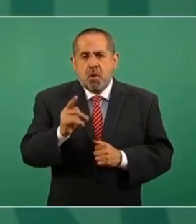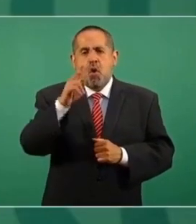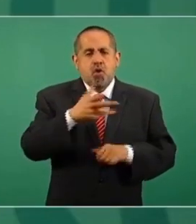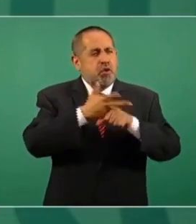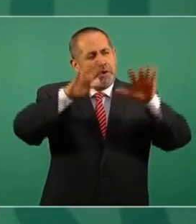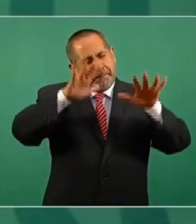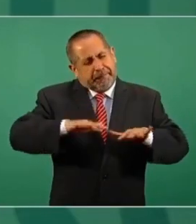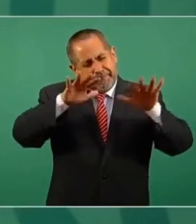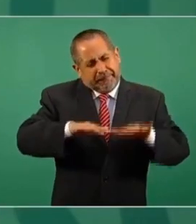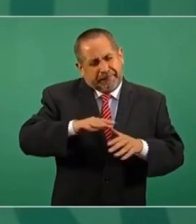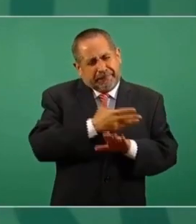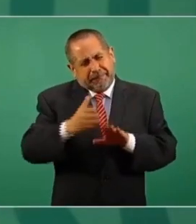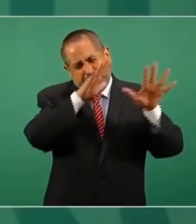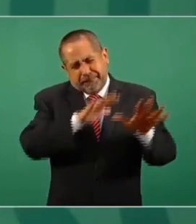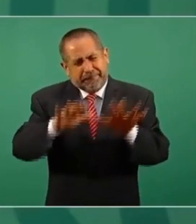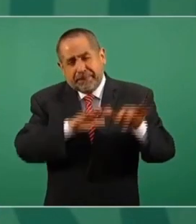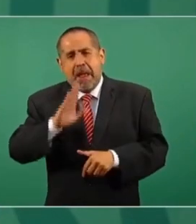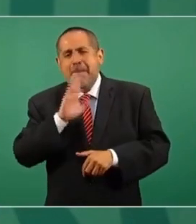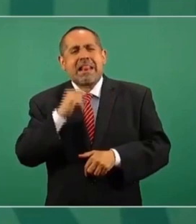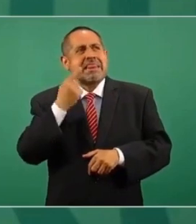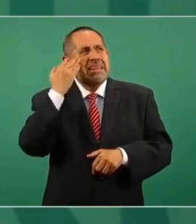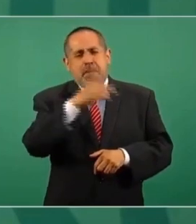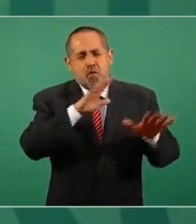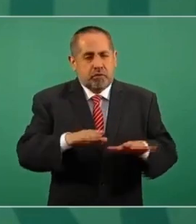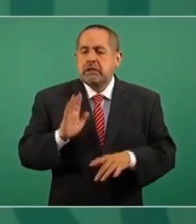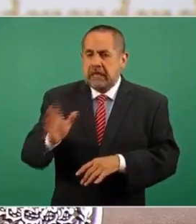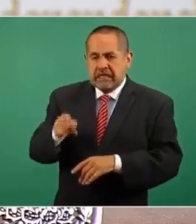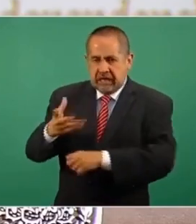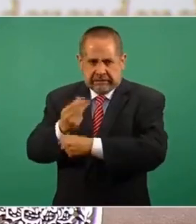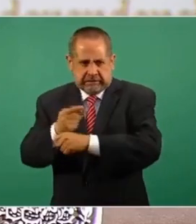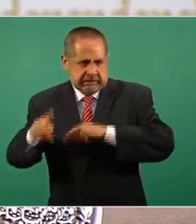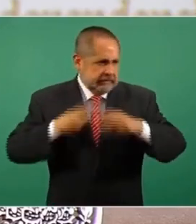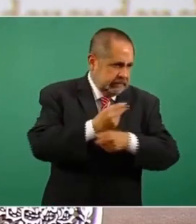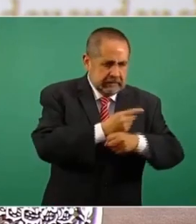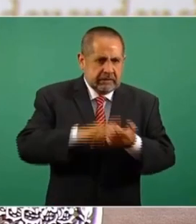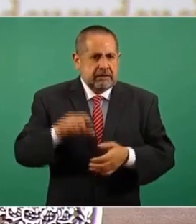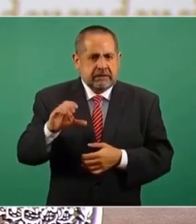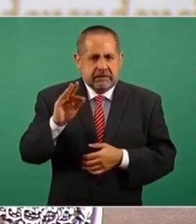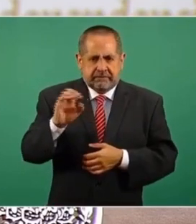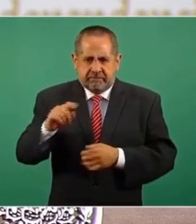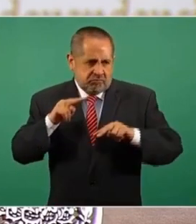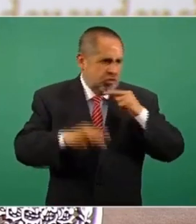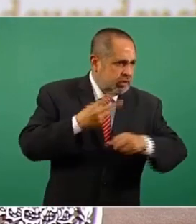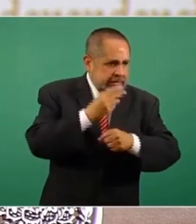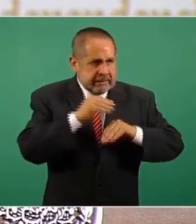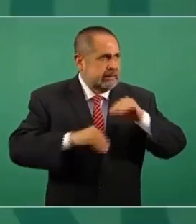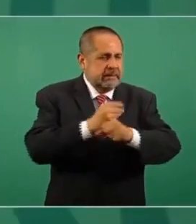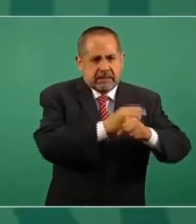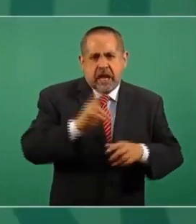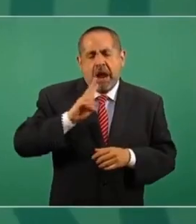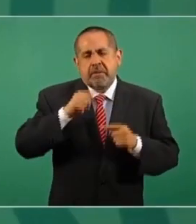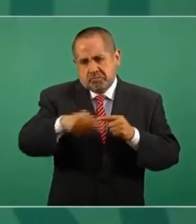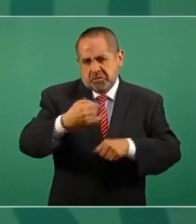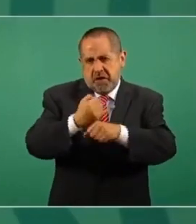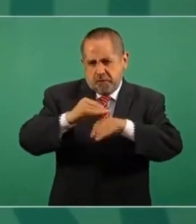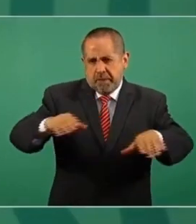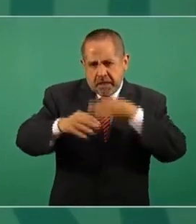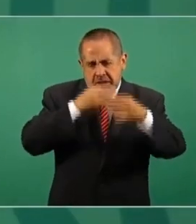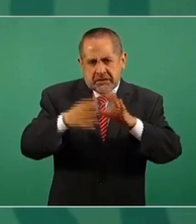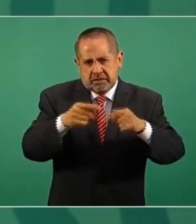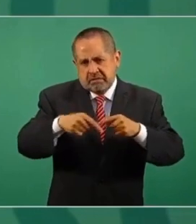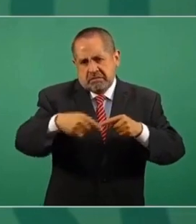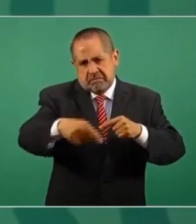tormenta invernal, por el mal tiempo. Ya están trabajando los técnicos de la Comisión Federal de Electricidad, vamos a estar informando